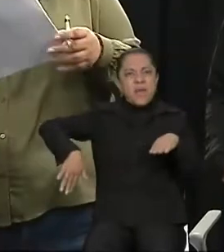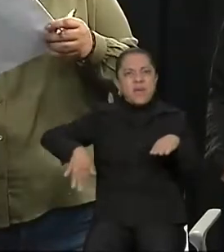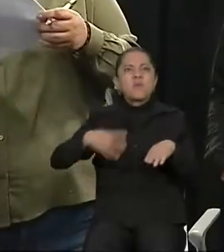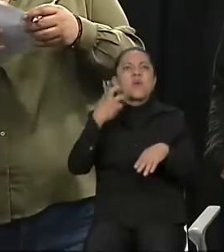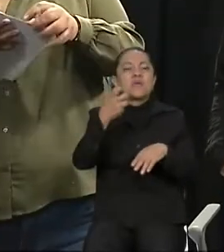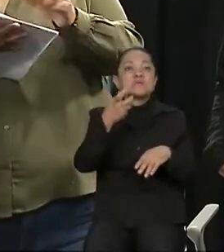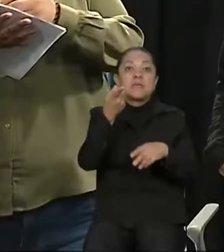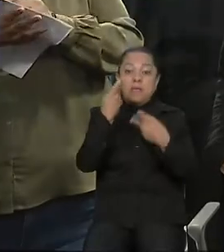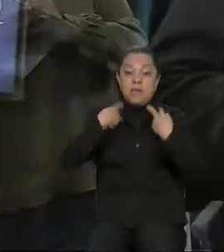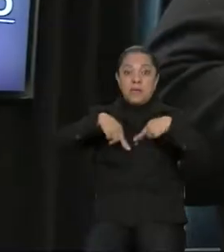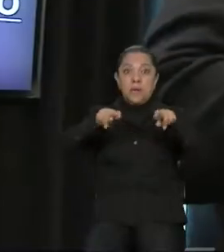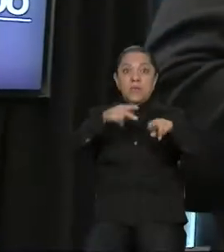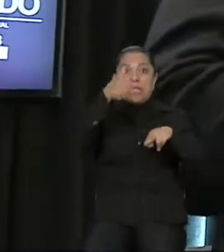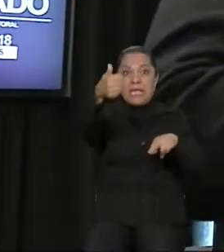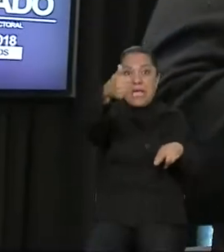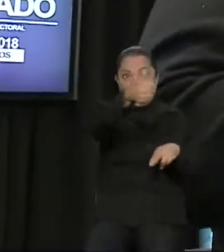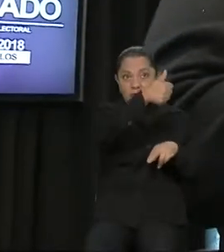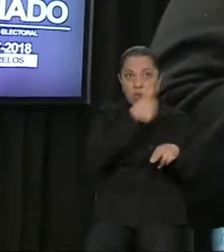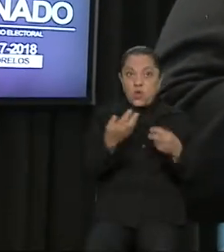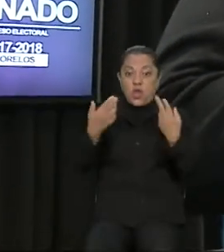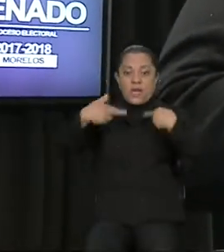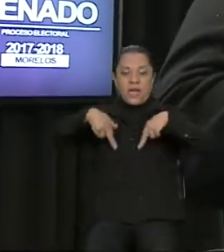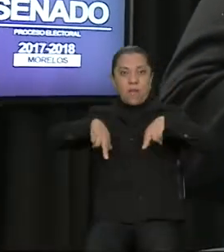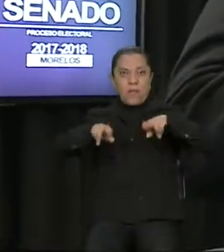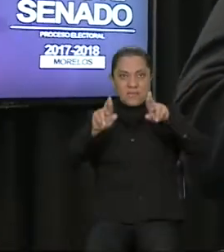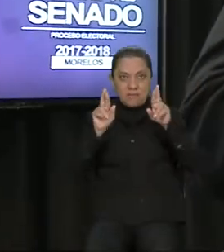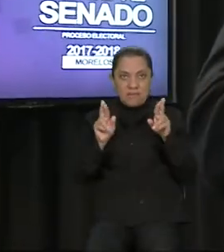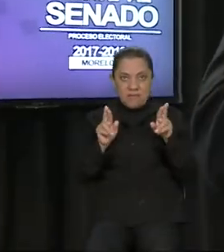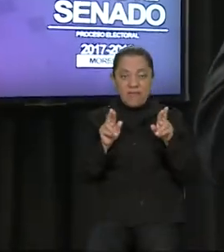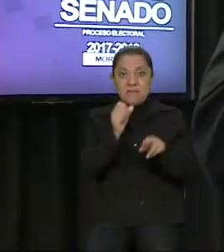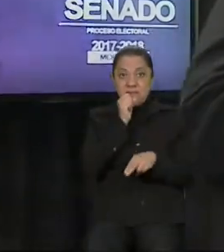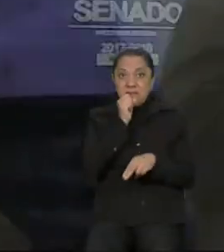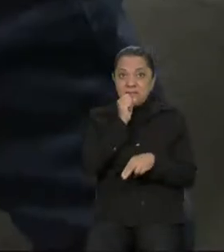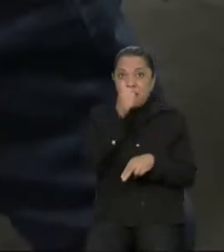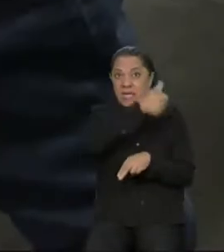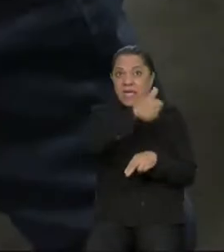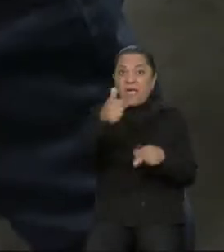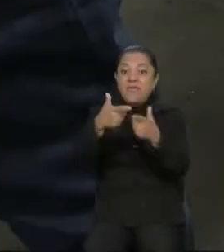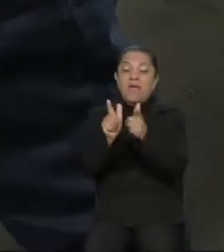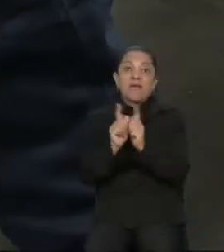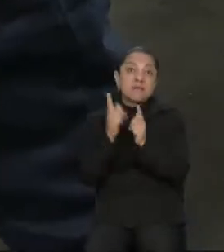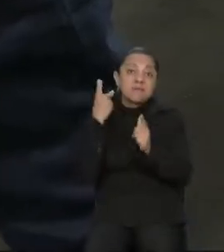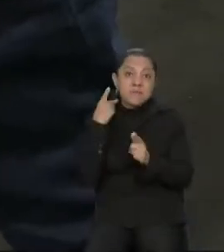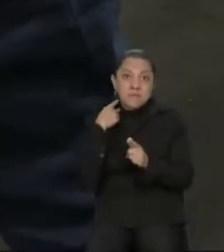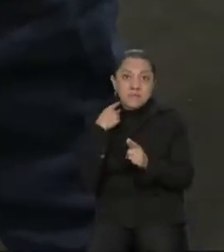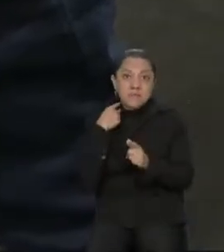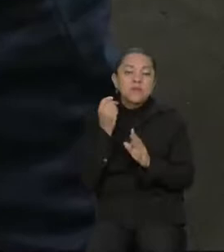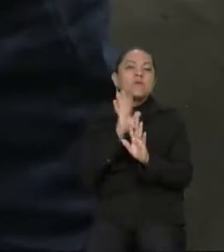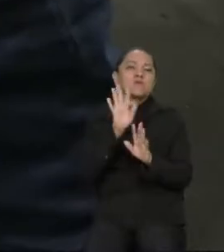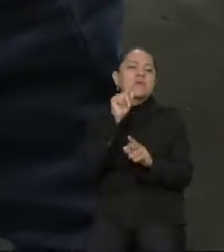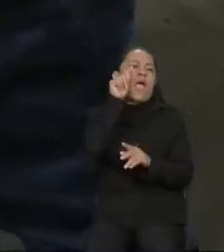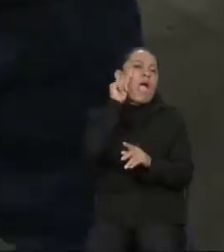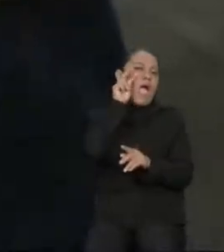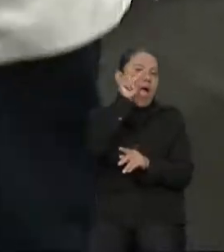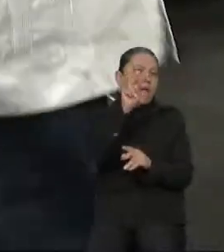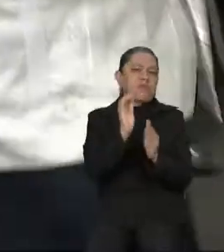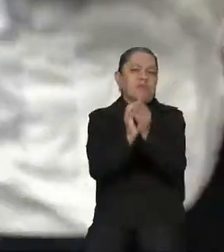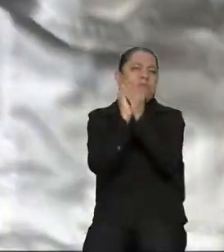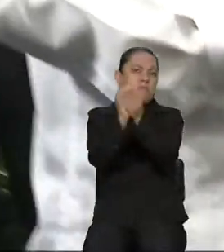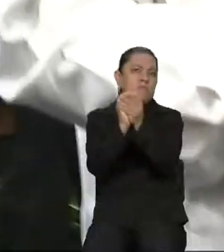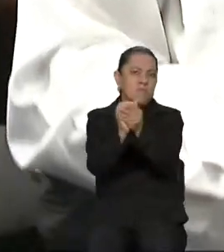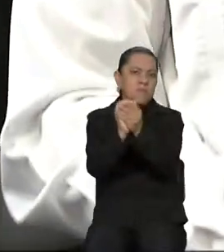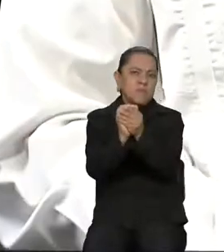presentes y los ausentes incluso también participaron en un sorteo para definir lo que sigue. Así es, la ubicación